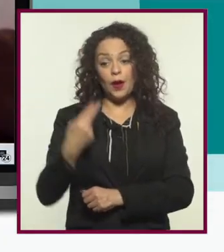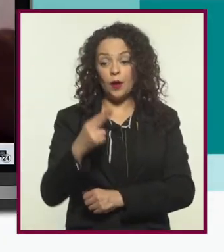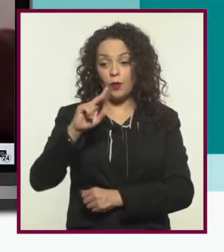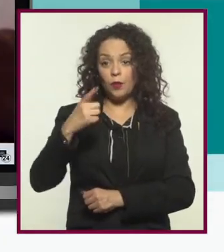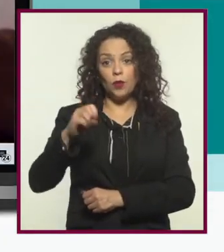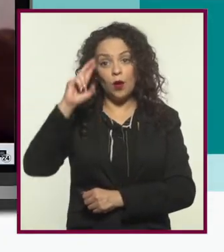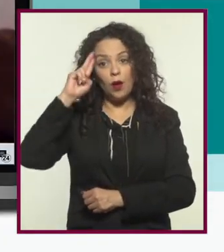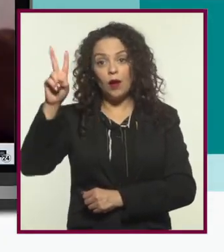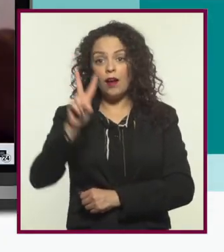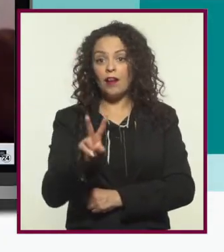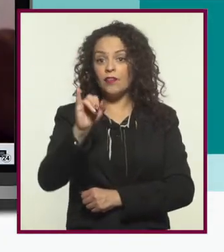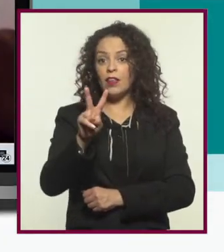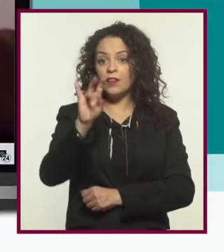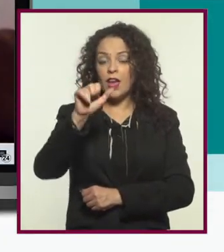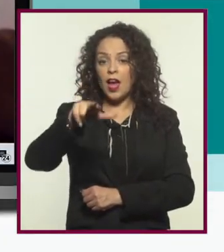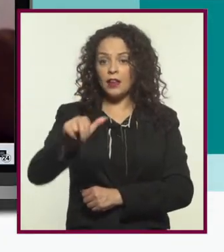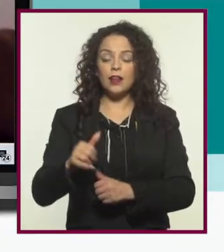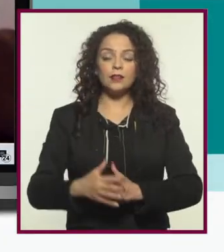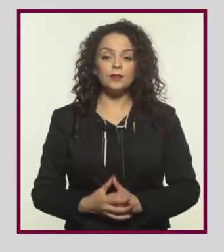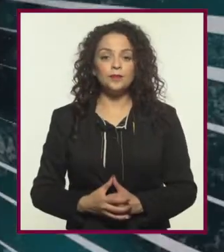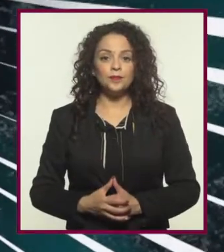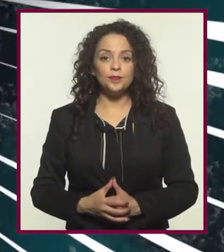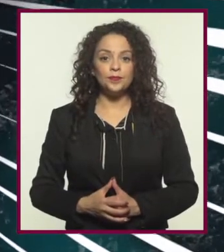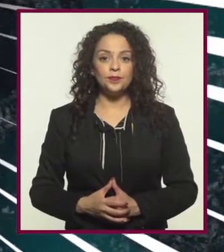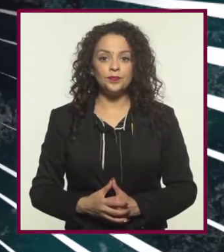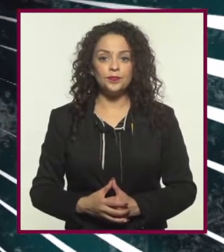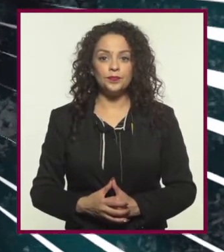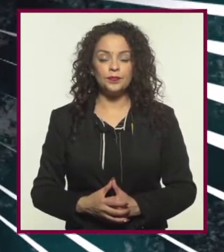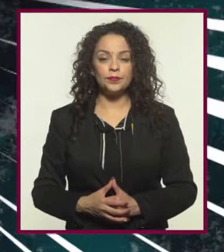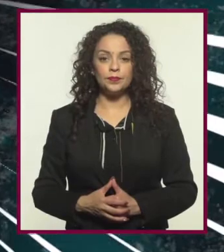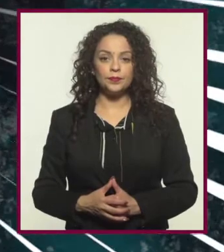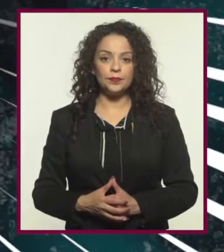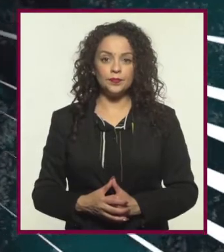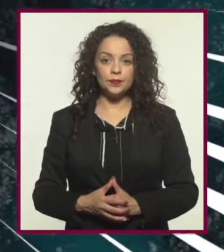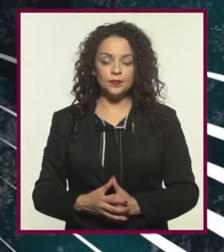Hola Hugo, hola Viviana. ¡Hola!